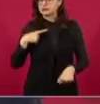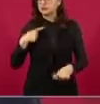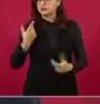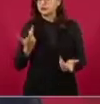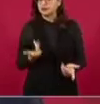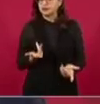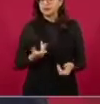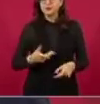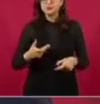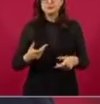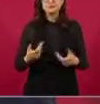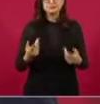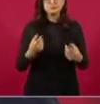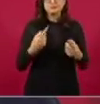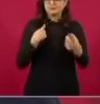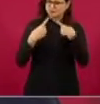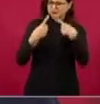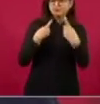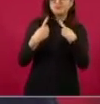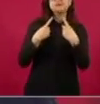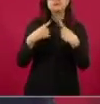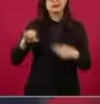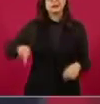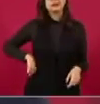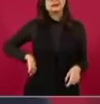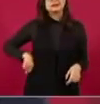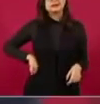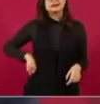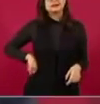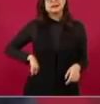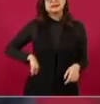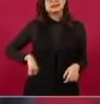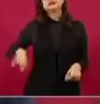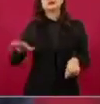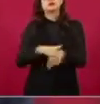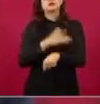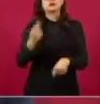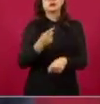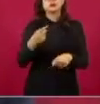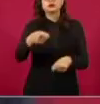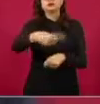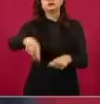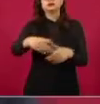grupos de intereses creados.